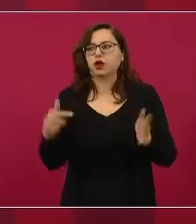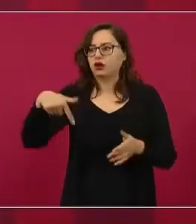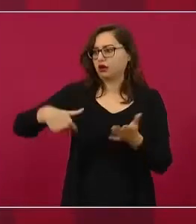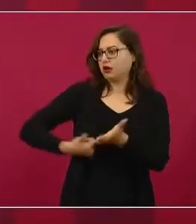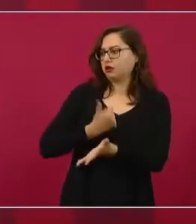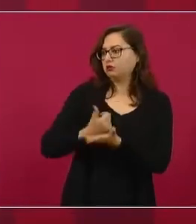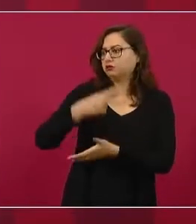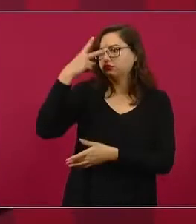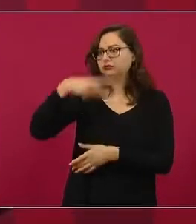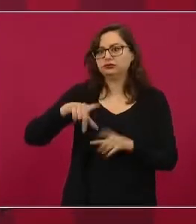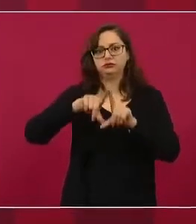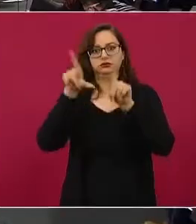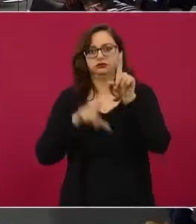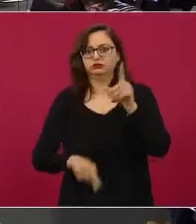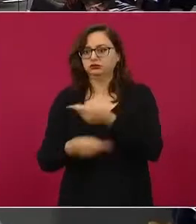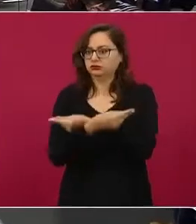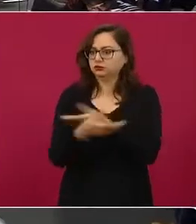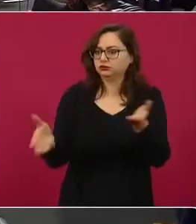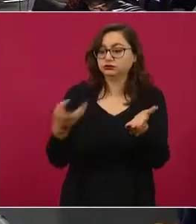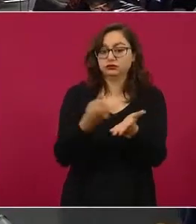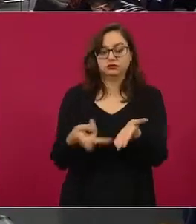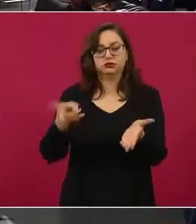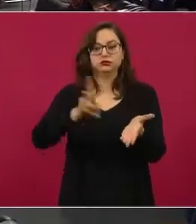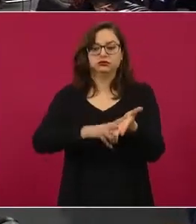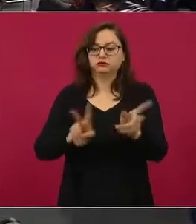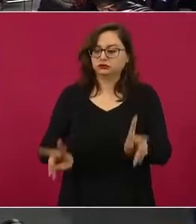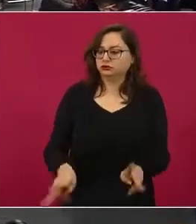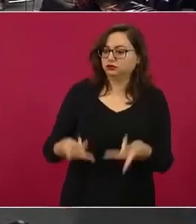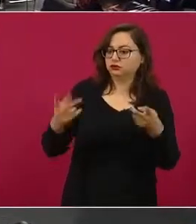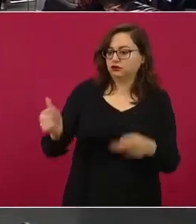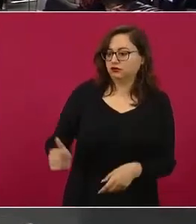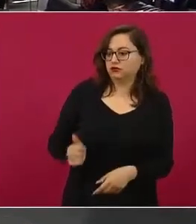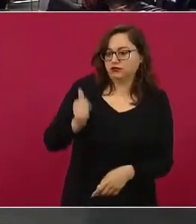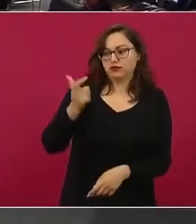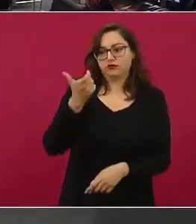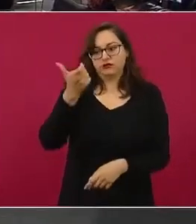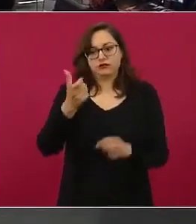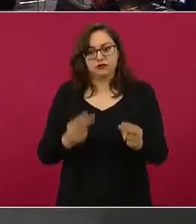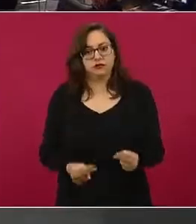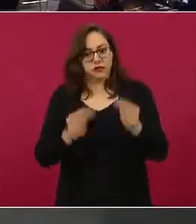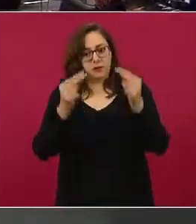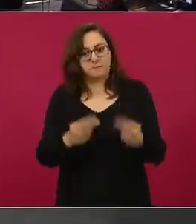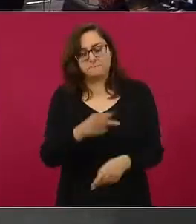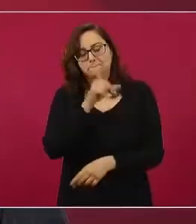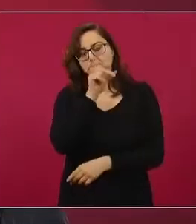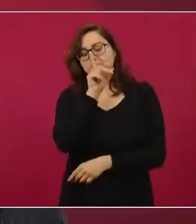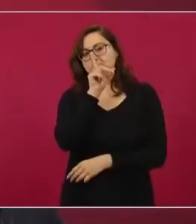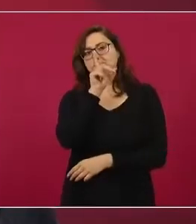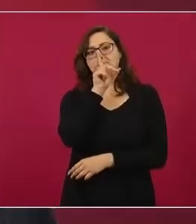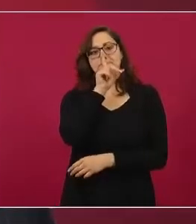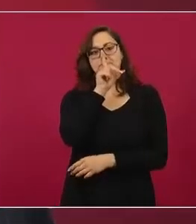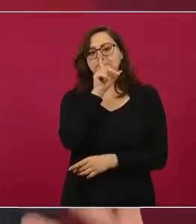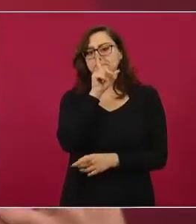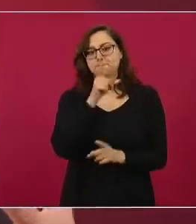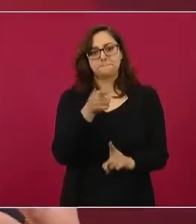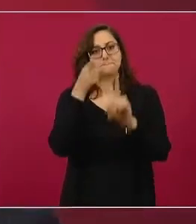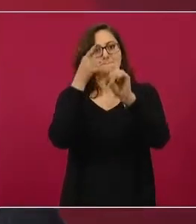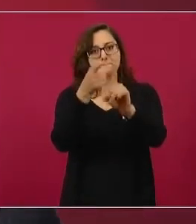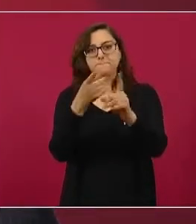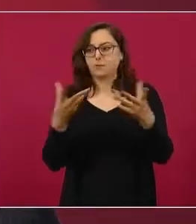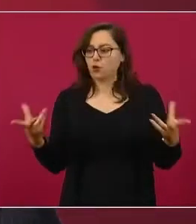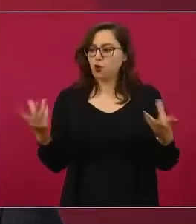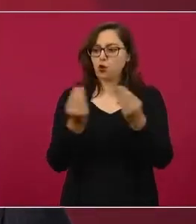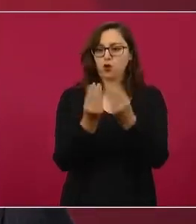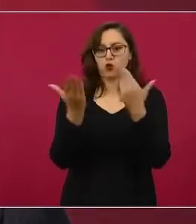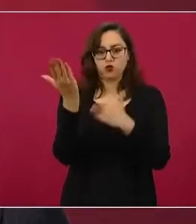público. No tenemos por qué venderlo, por qué tratar de aprovechar para hacer negocios. Lo que nos interesa a todas y todos es salir adelante